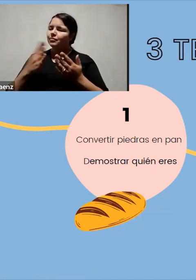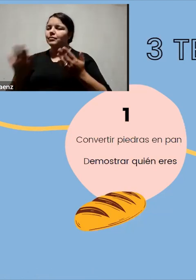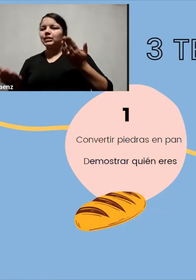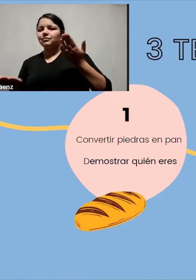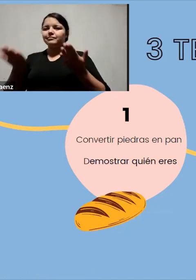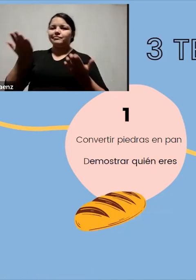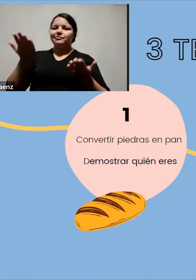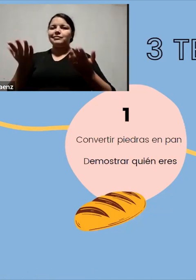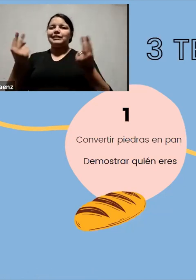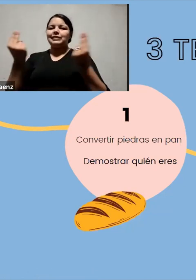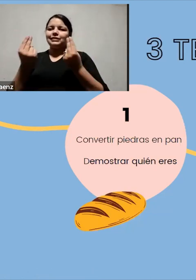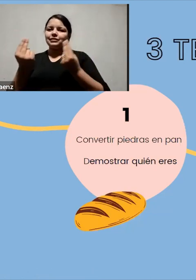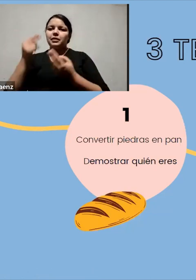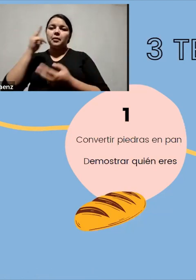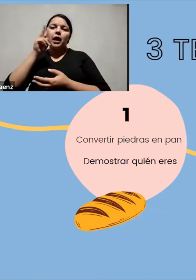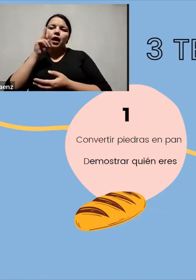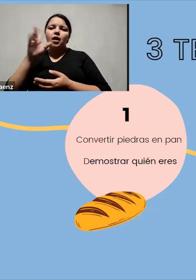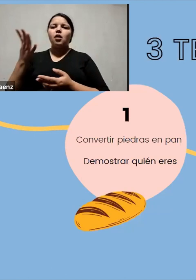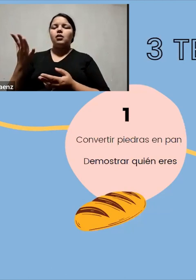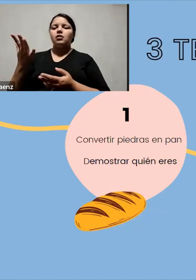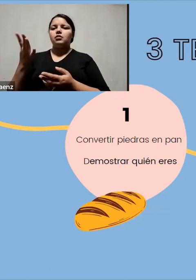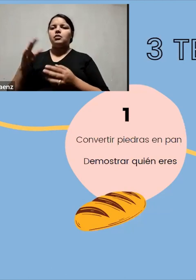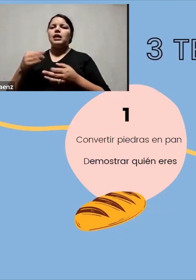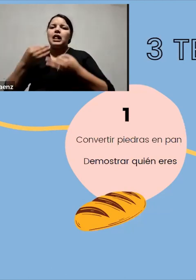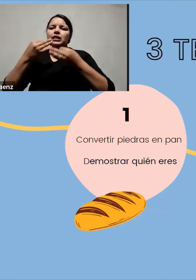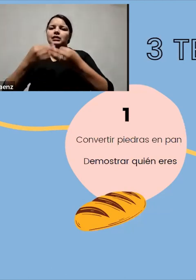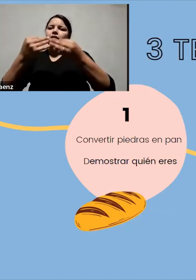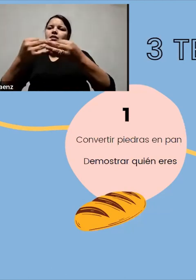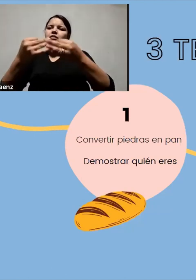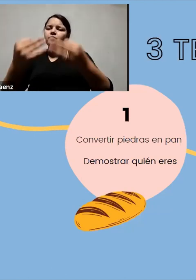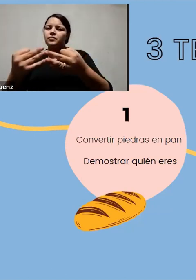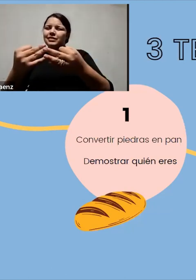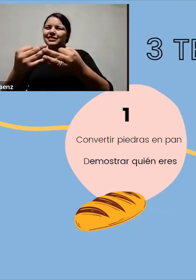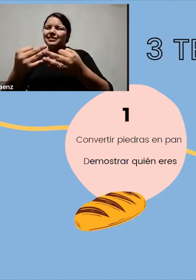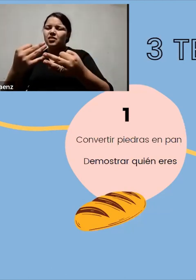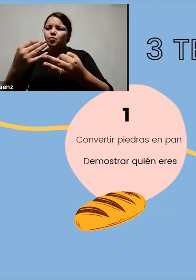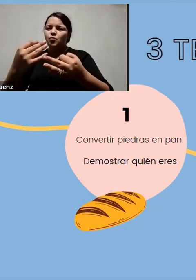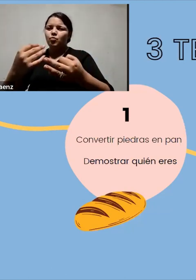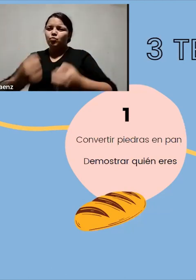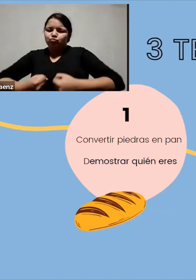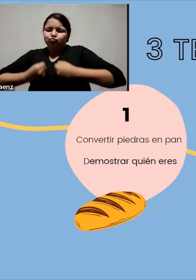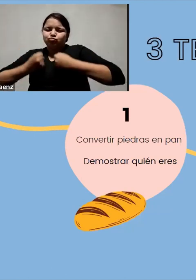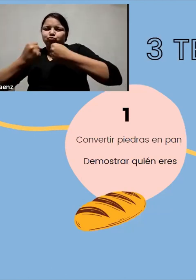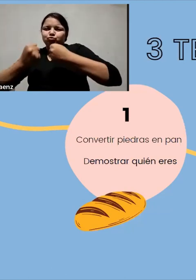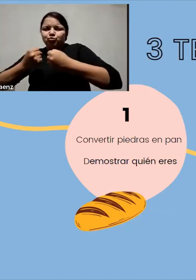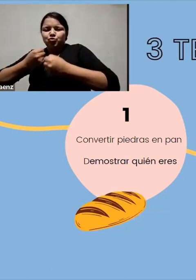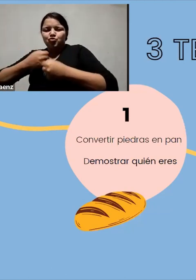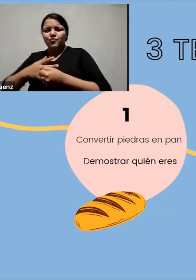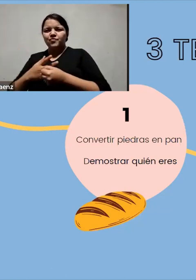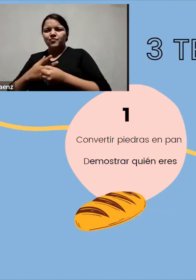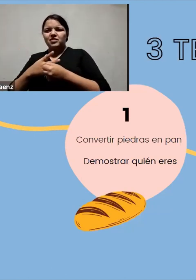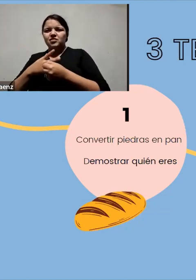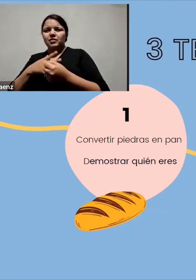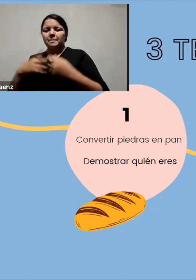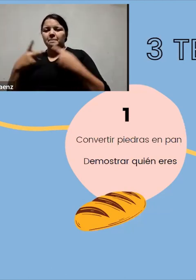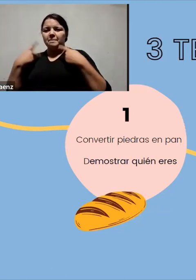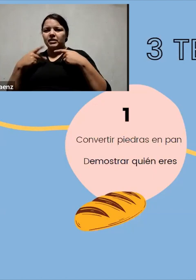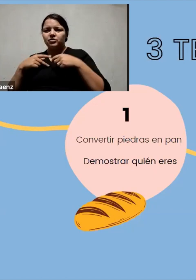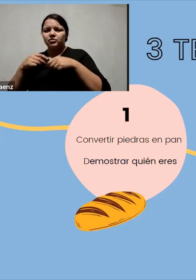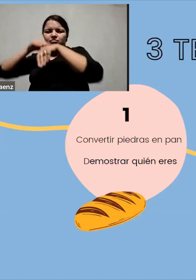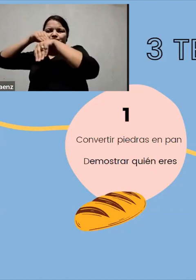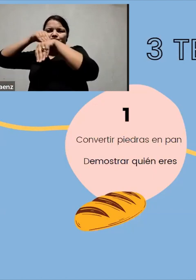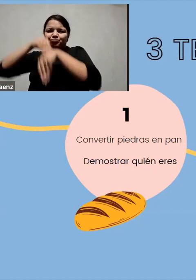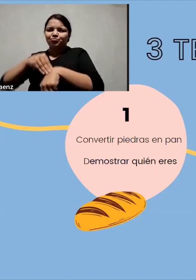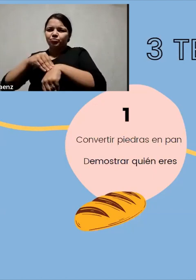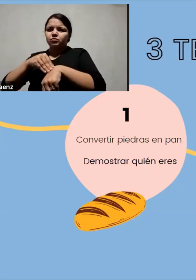la tentación se refiere a obtener un poder de dominación hacia los demás, pero también